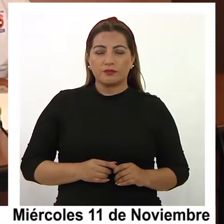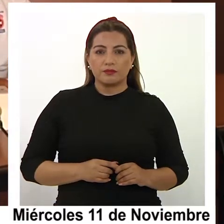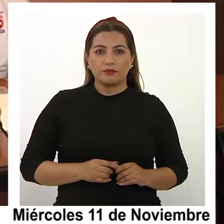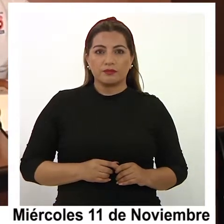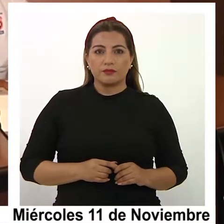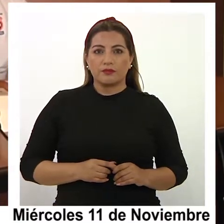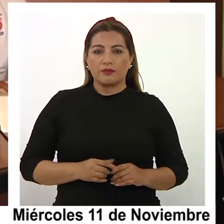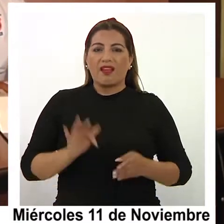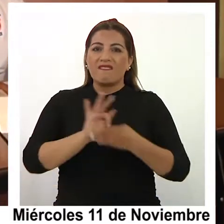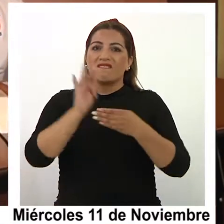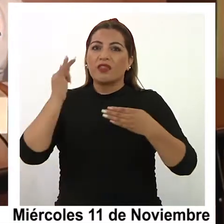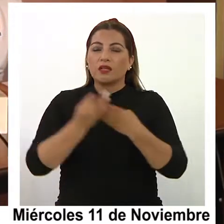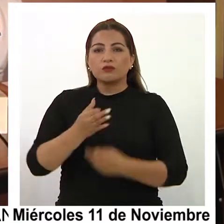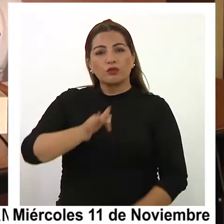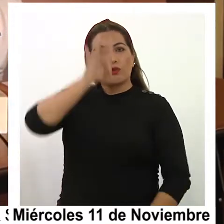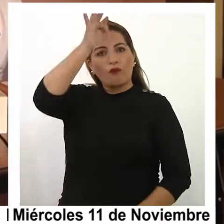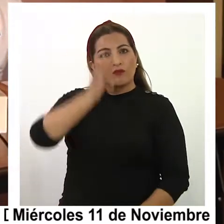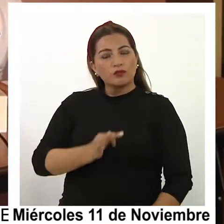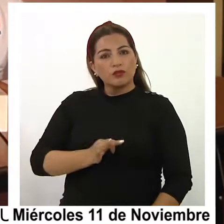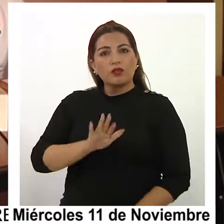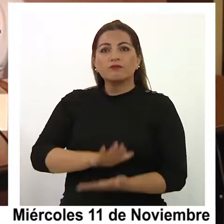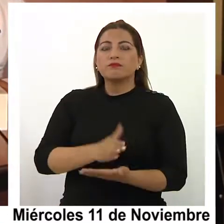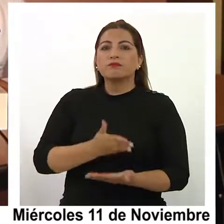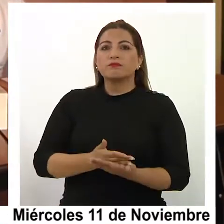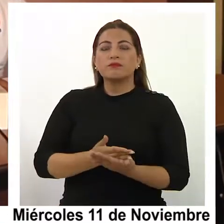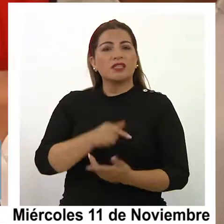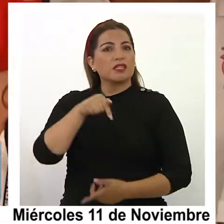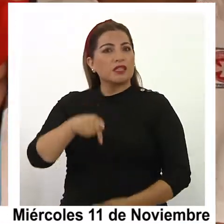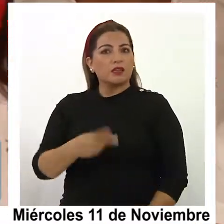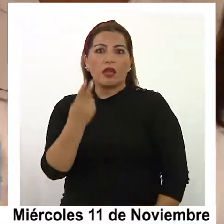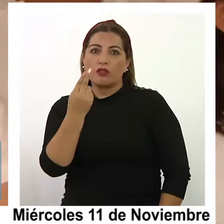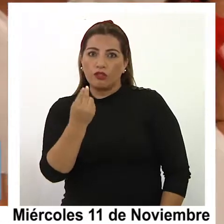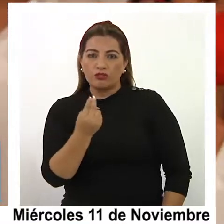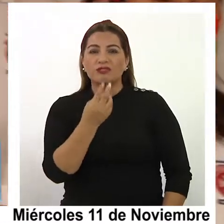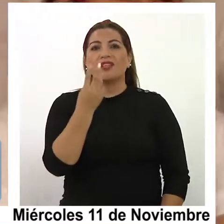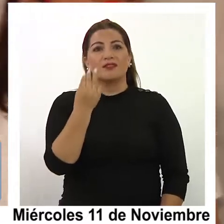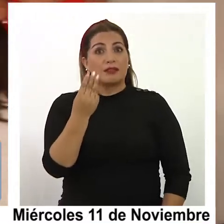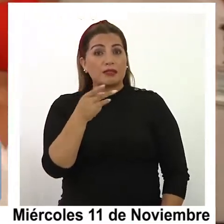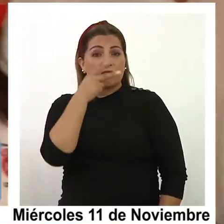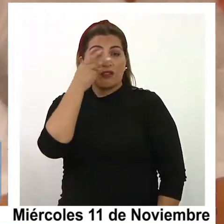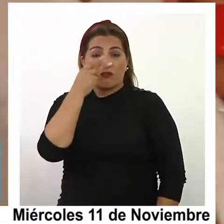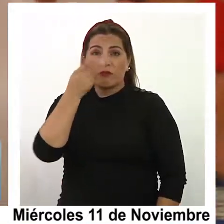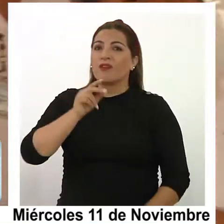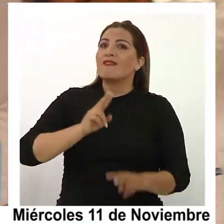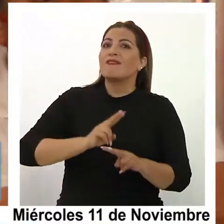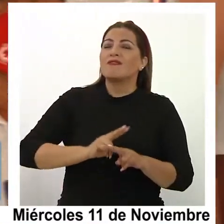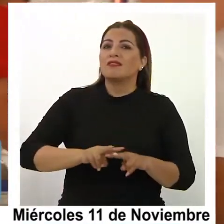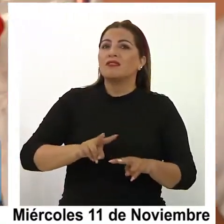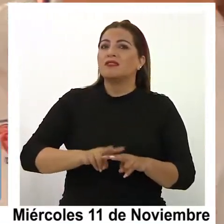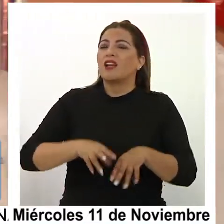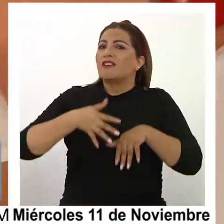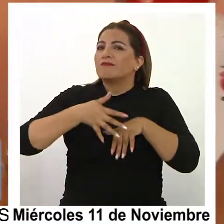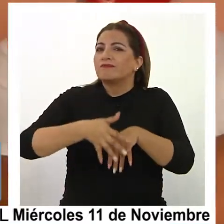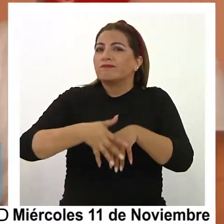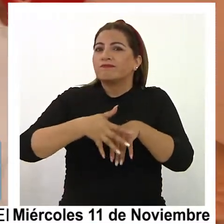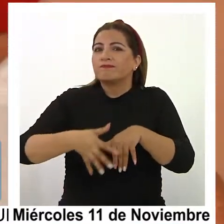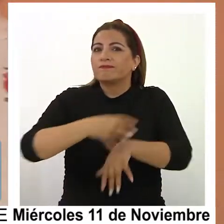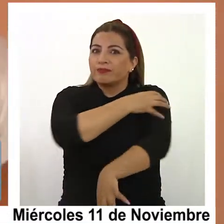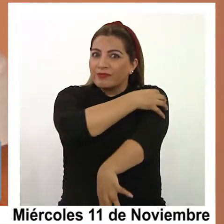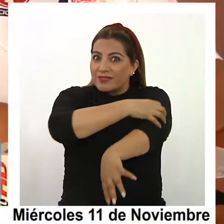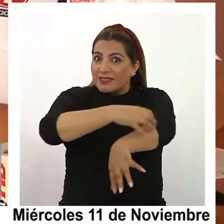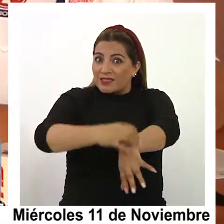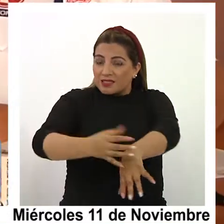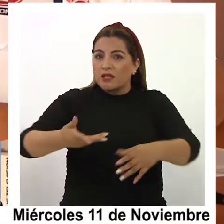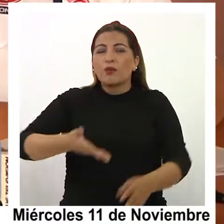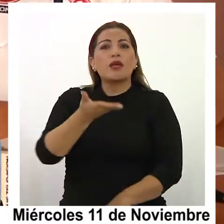La Federación de Funcionarios de la Salud, FENAT, este 12 y 13 de noviembre, realizará movilizaciones a nivel nacional,